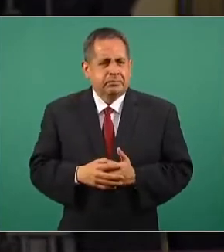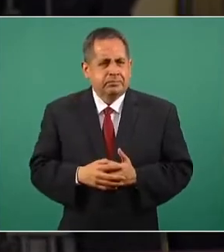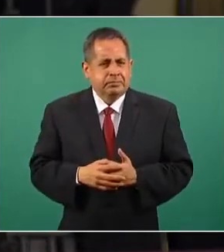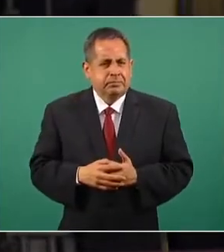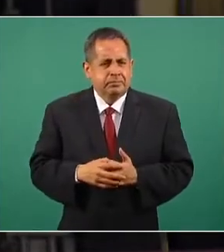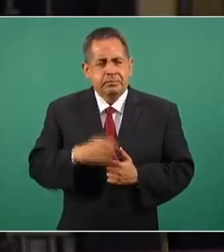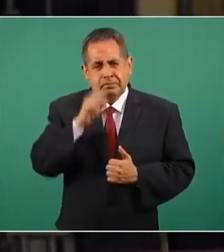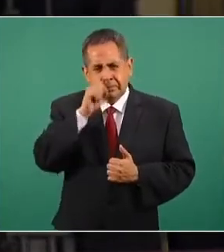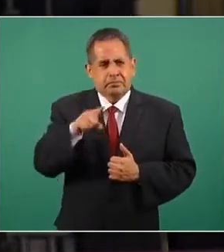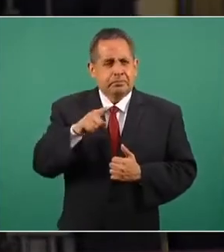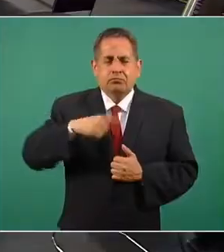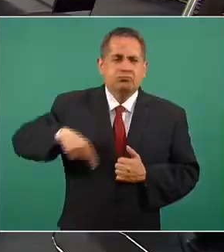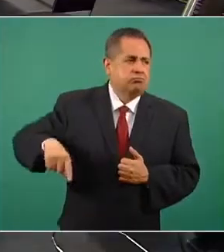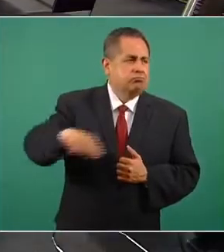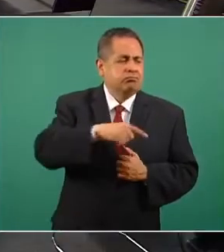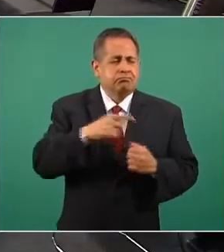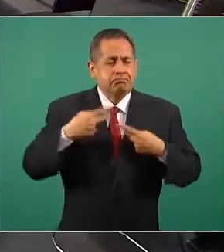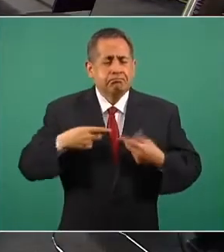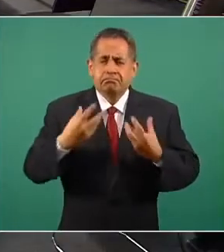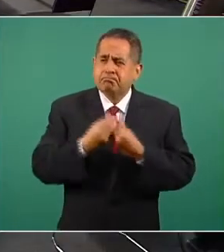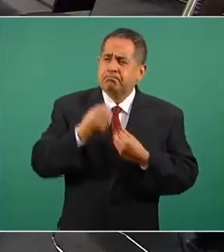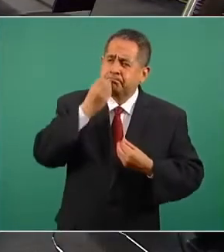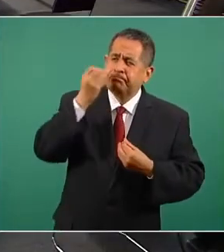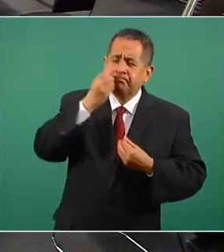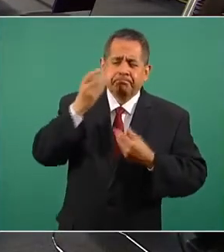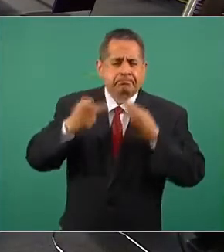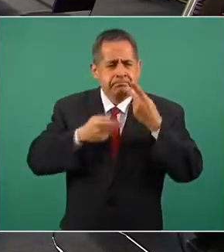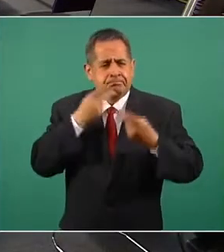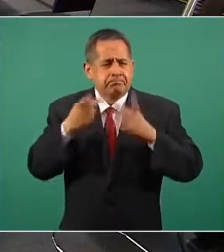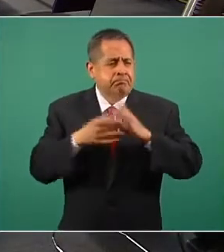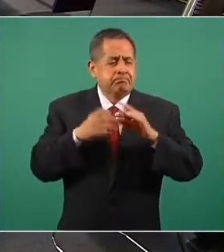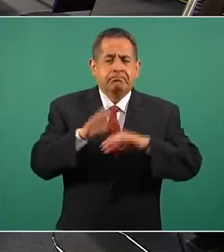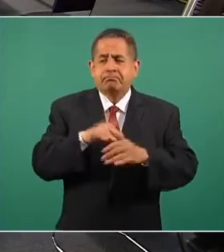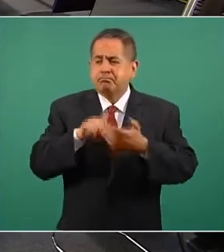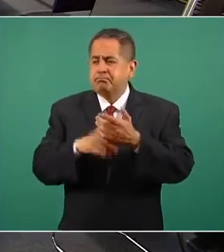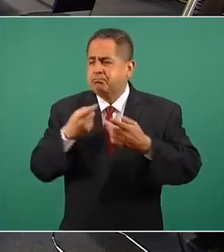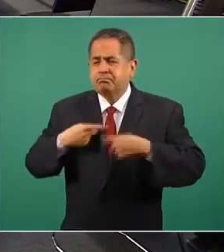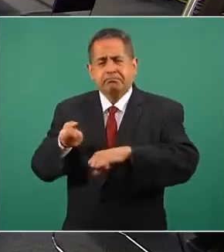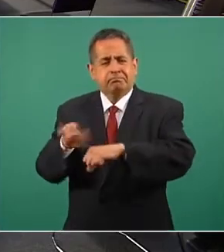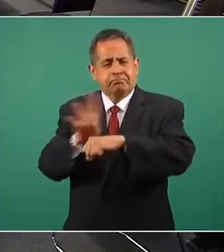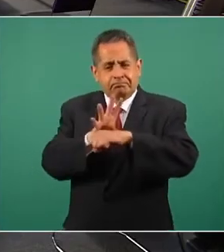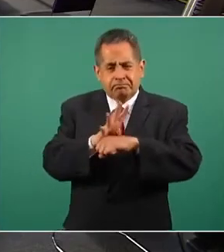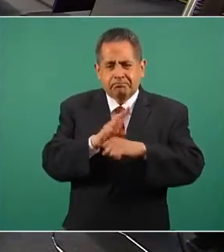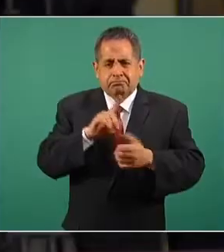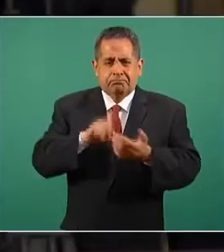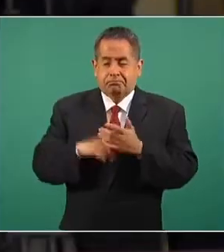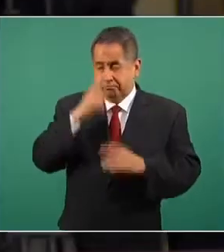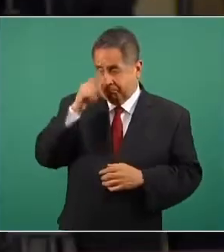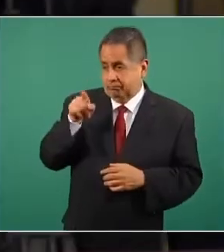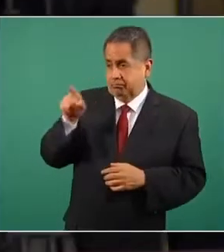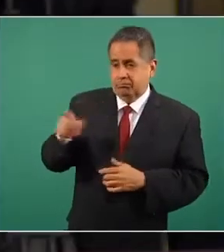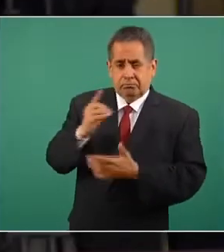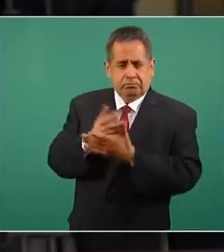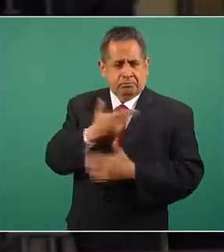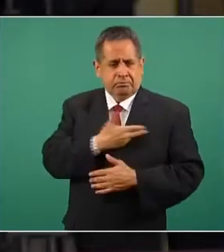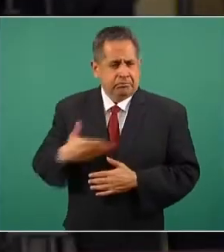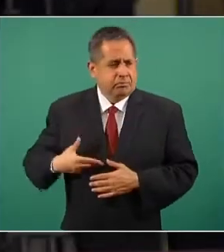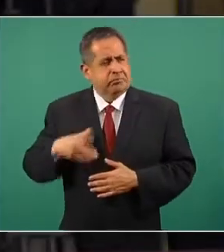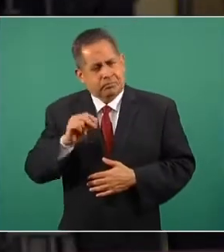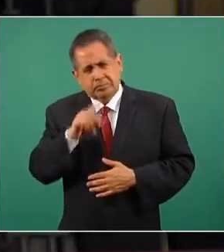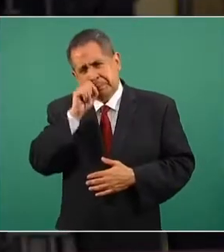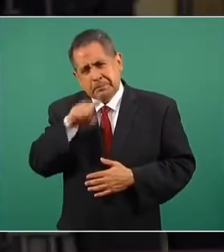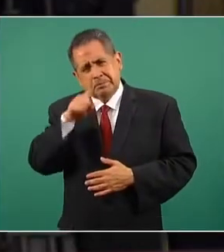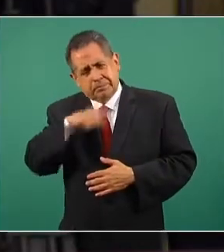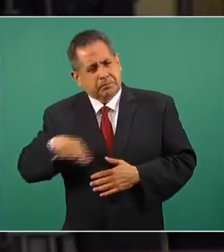en cadena de oración mucha gente por todos los enfermos de COVID, no nada más por el presidente que tenemos, que